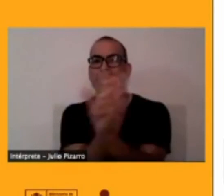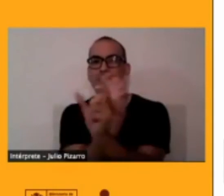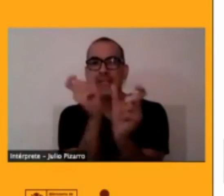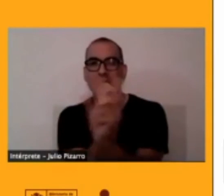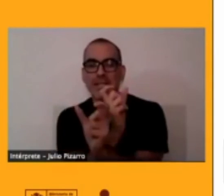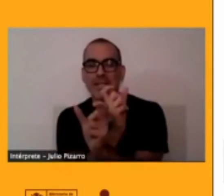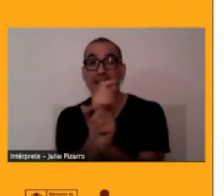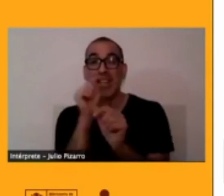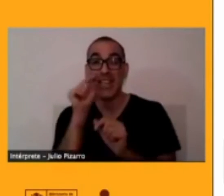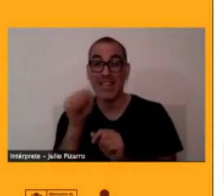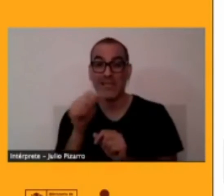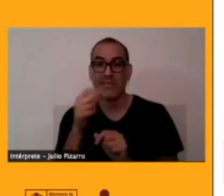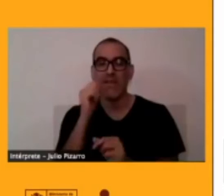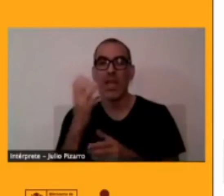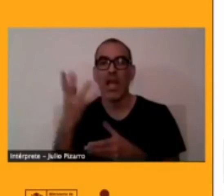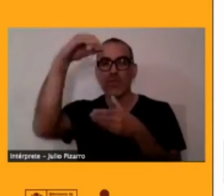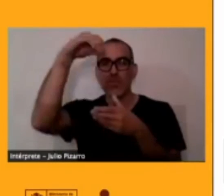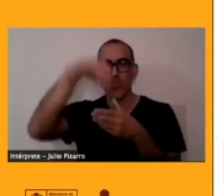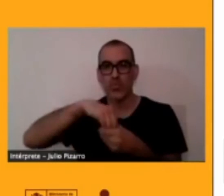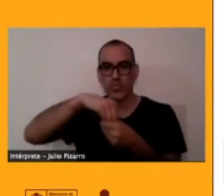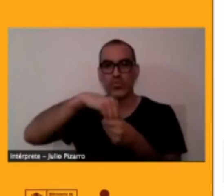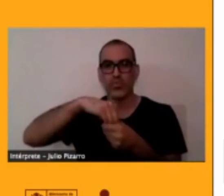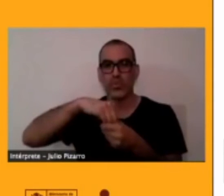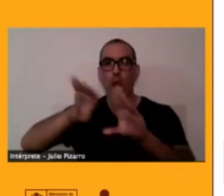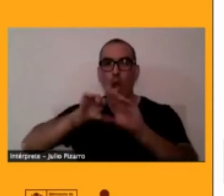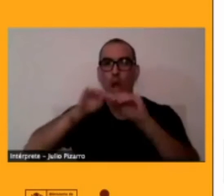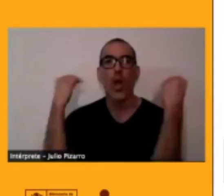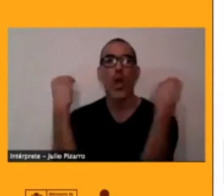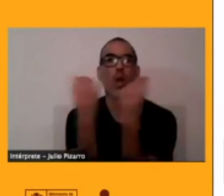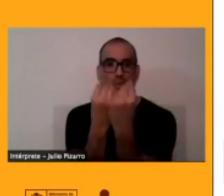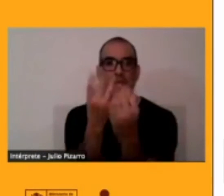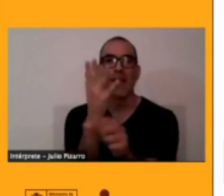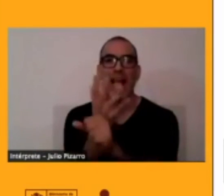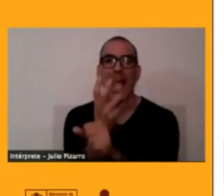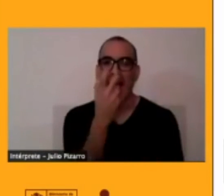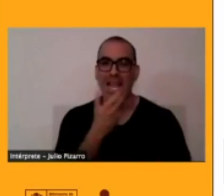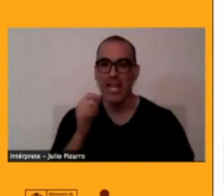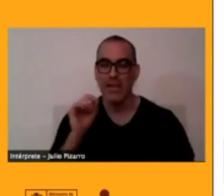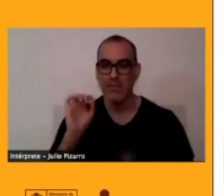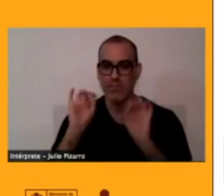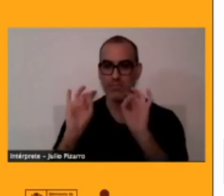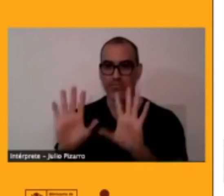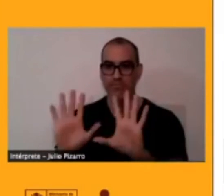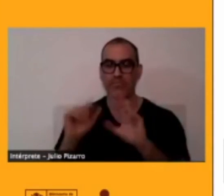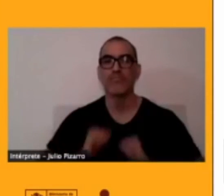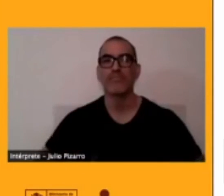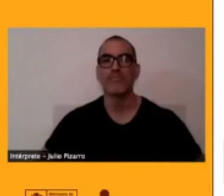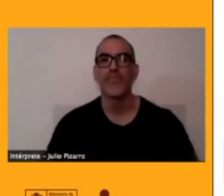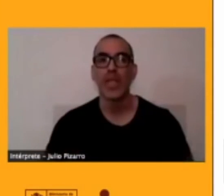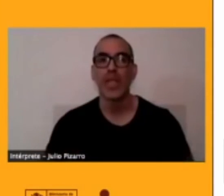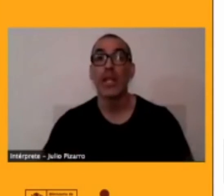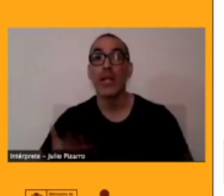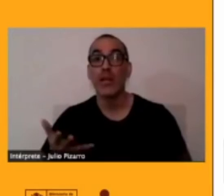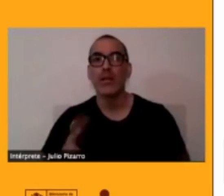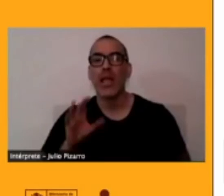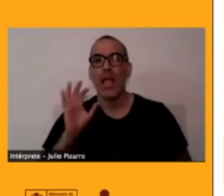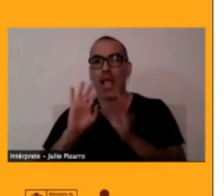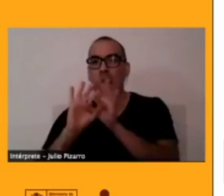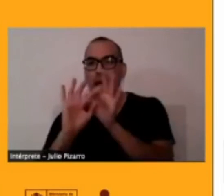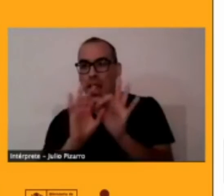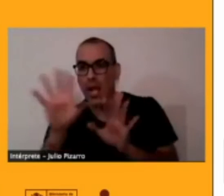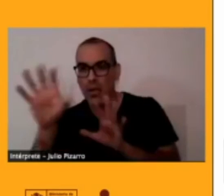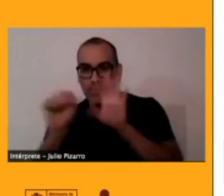ya gracias a Dios con las recopilaciones que ha logrado rescatar todo esto ya